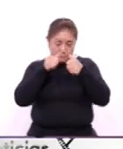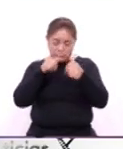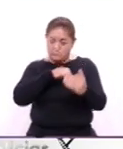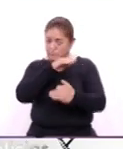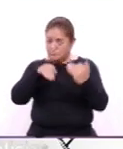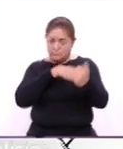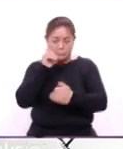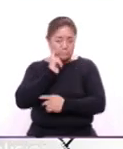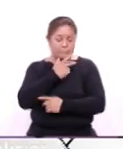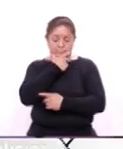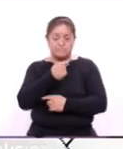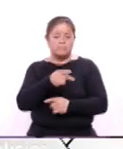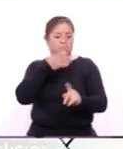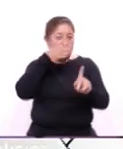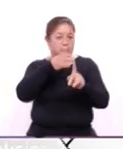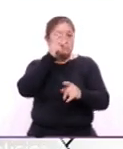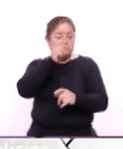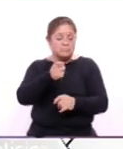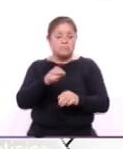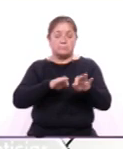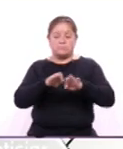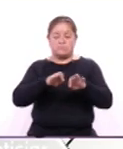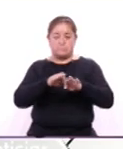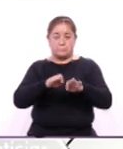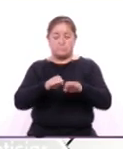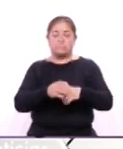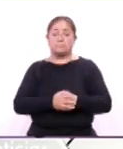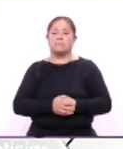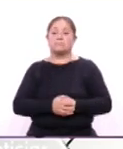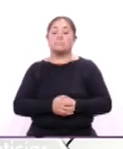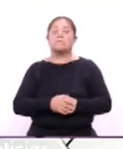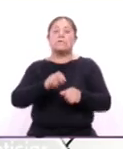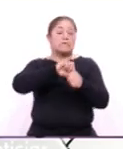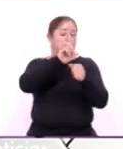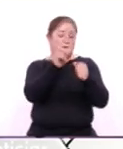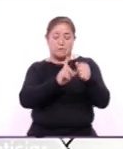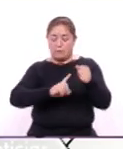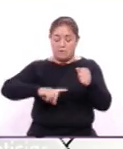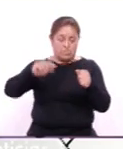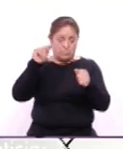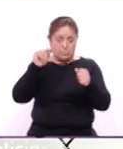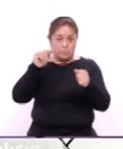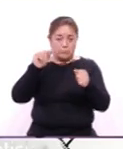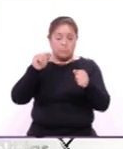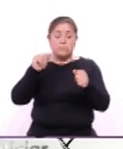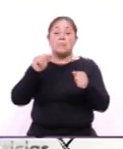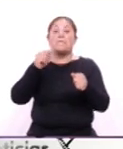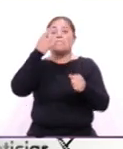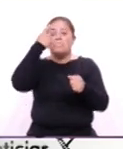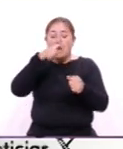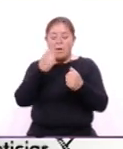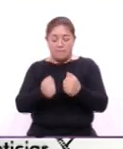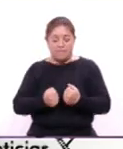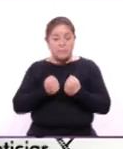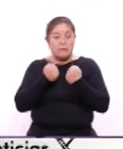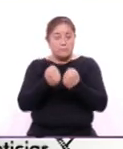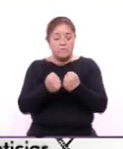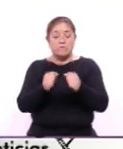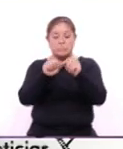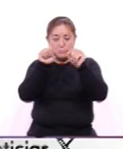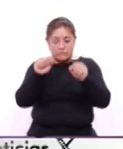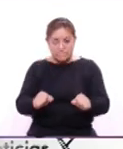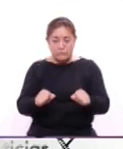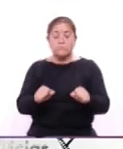Se trata de trabajar a lo largo y ancho del territorio mexicano por el fortalecimiento del